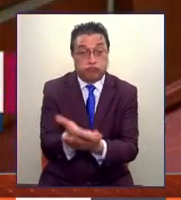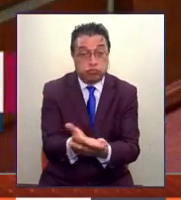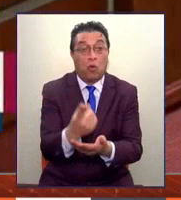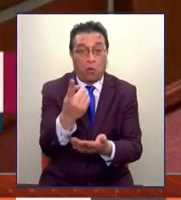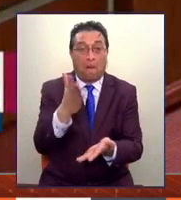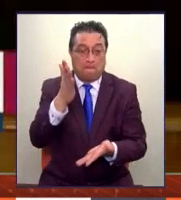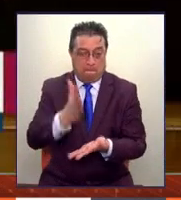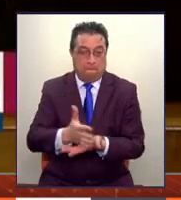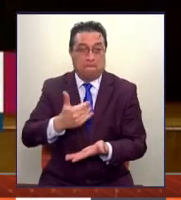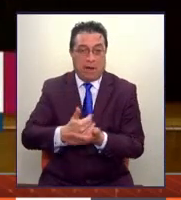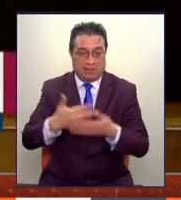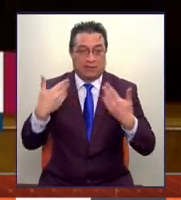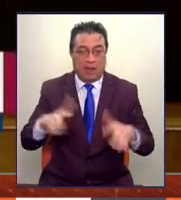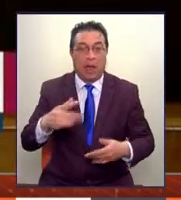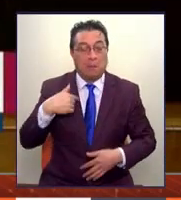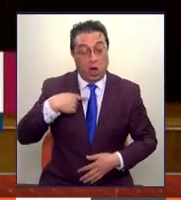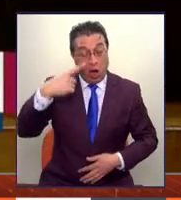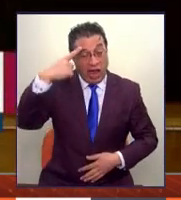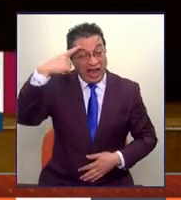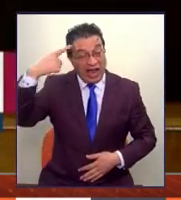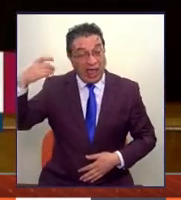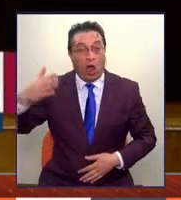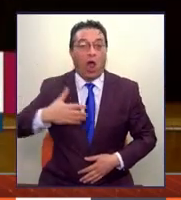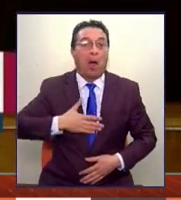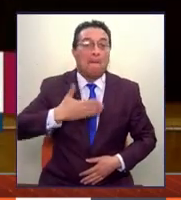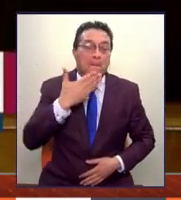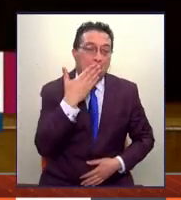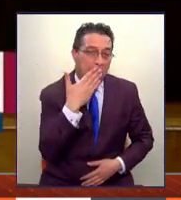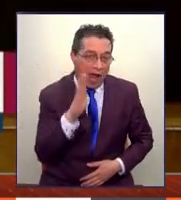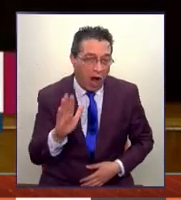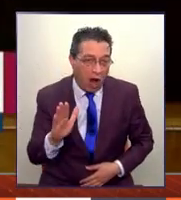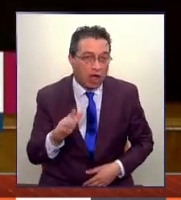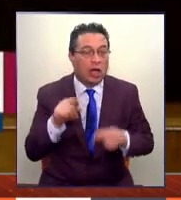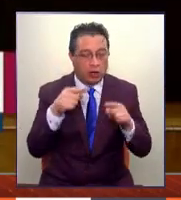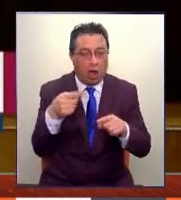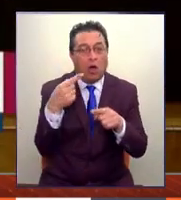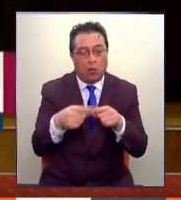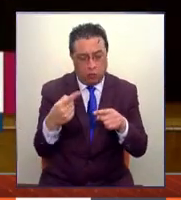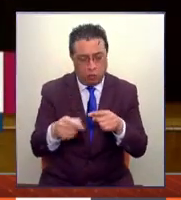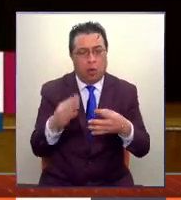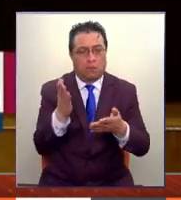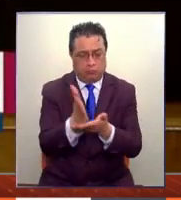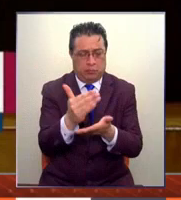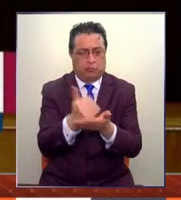mejor, mucho más omnicomprensivo, que acarrea una serie de medidas